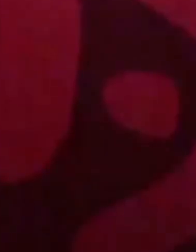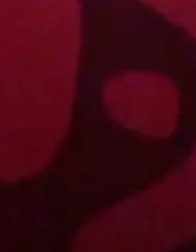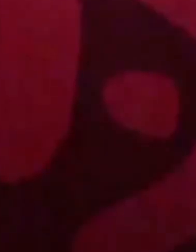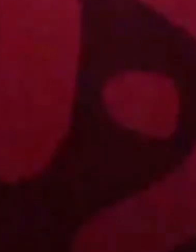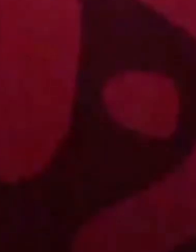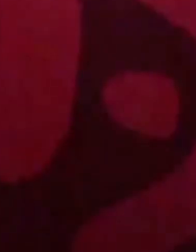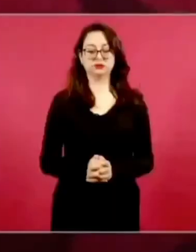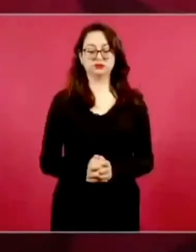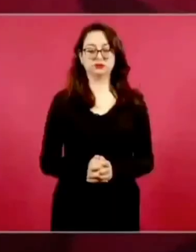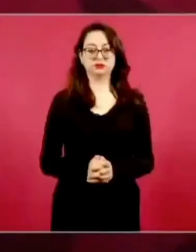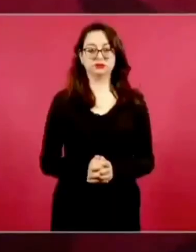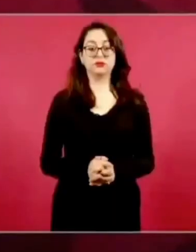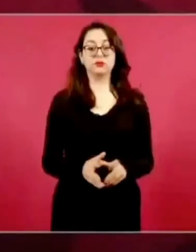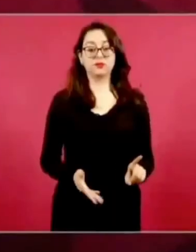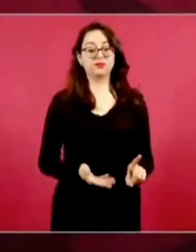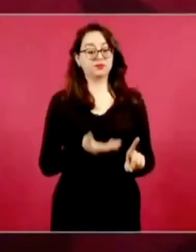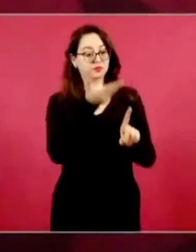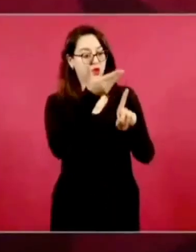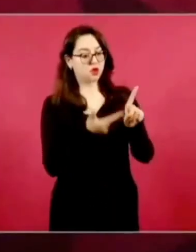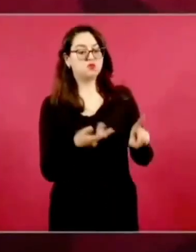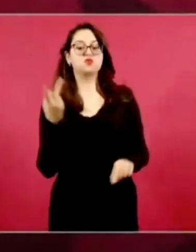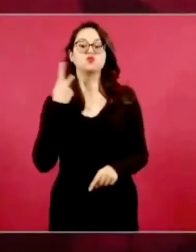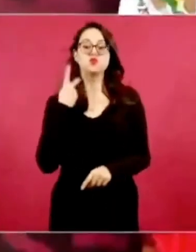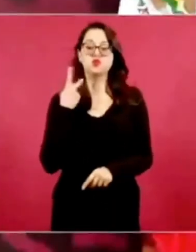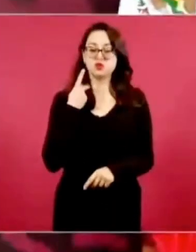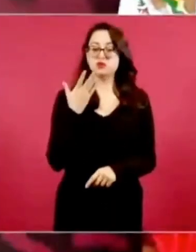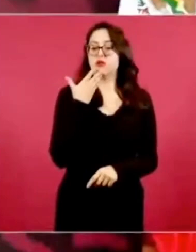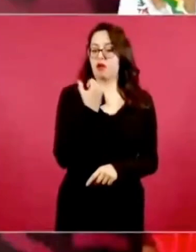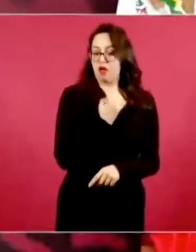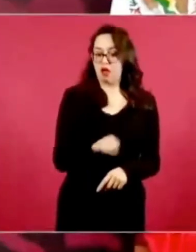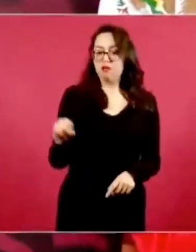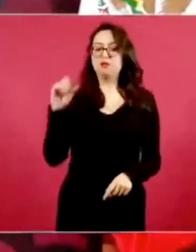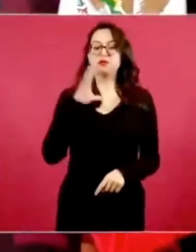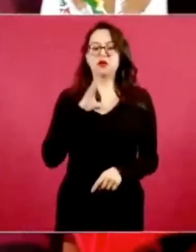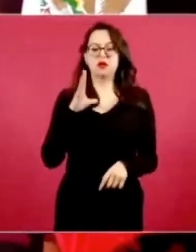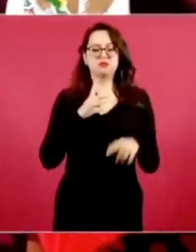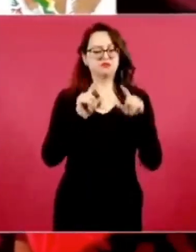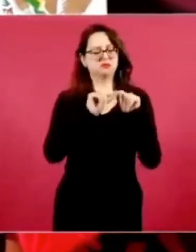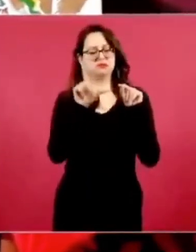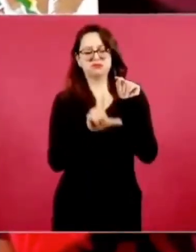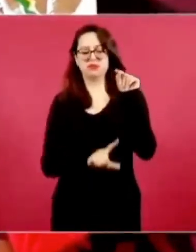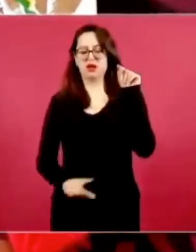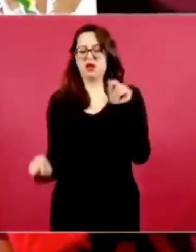a los iniciadores, precursores del movimiento.